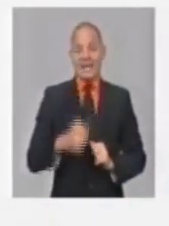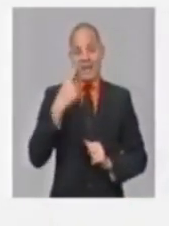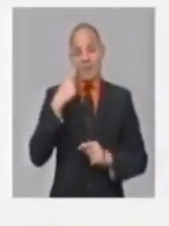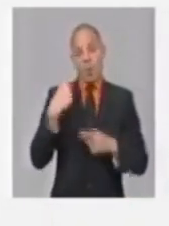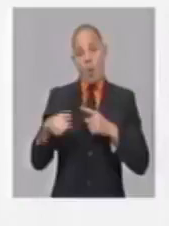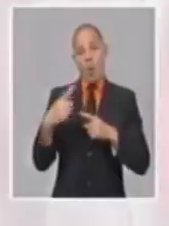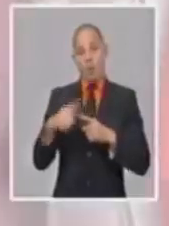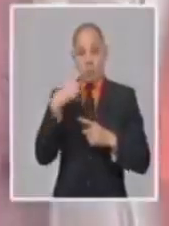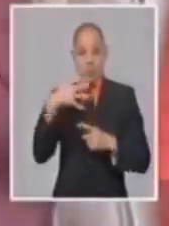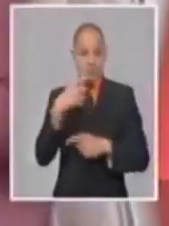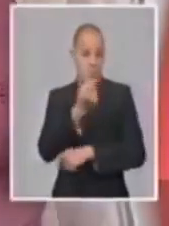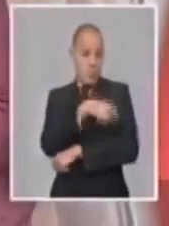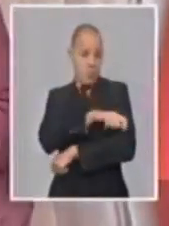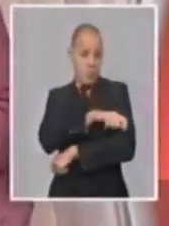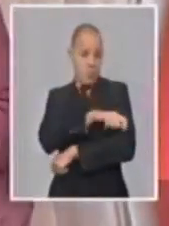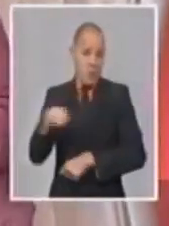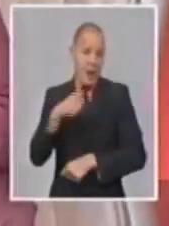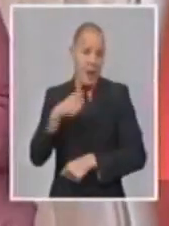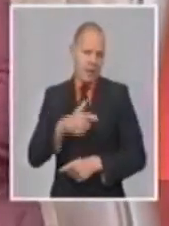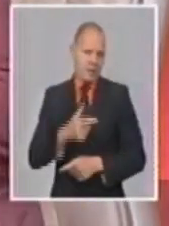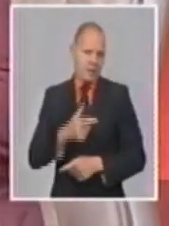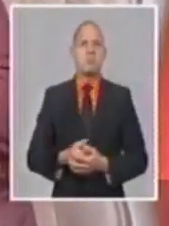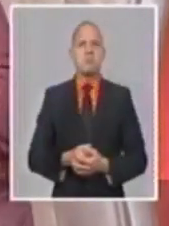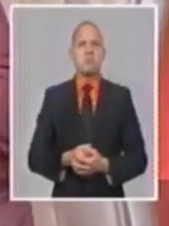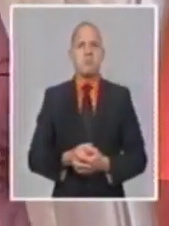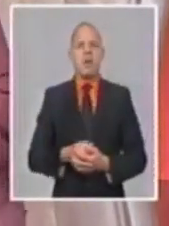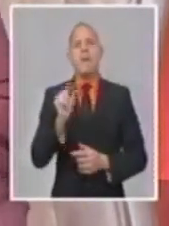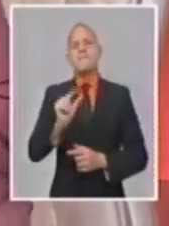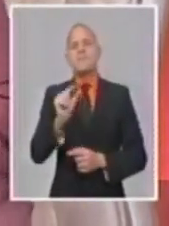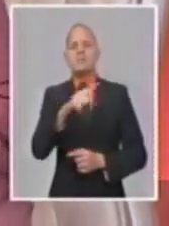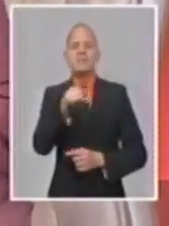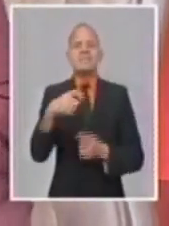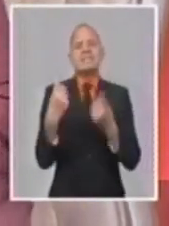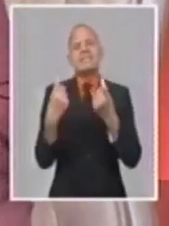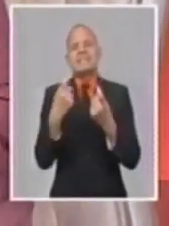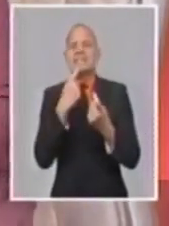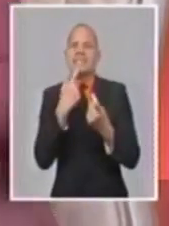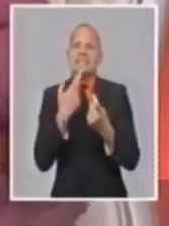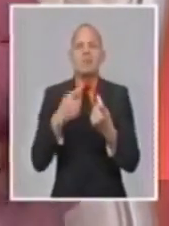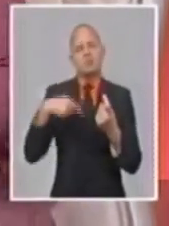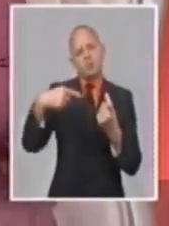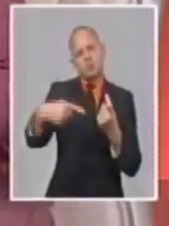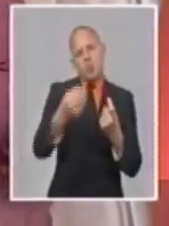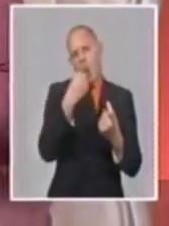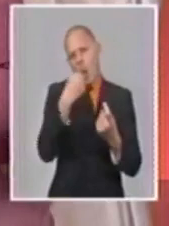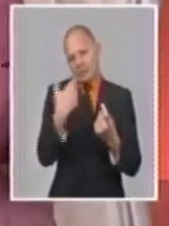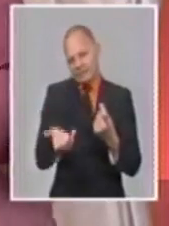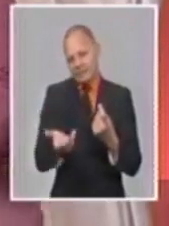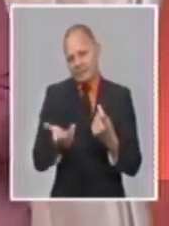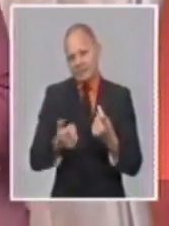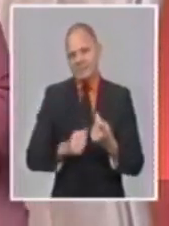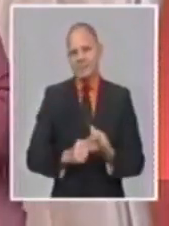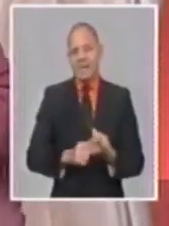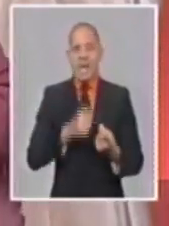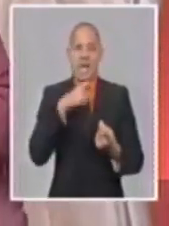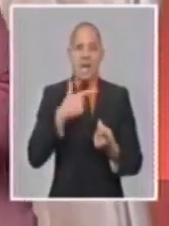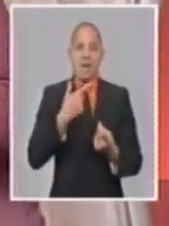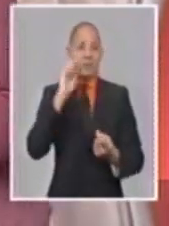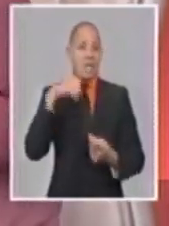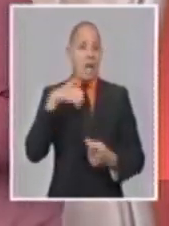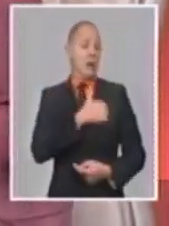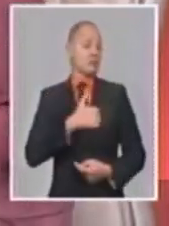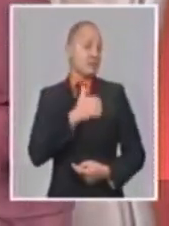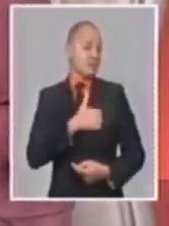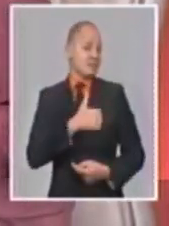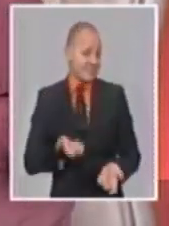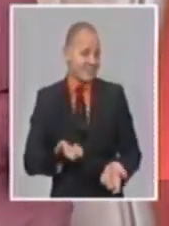impacto, porque para la población son productos necesarios en su vida común. Nos es todo necesario el